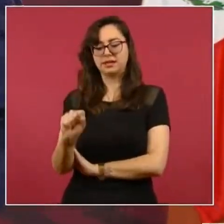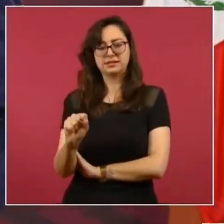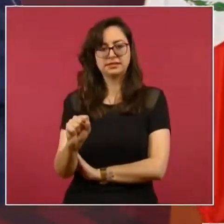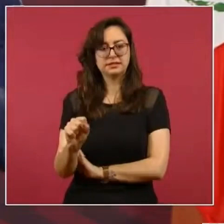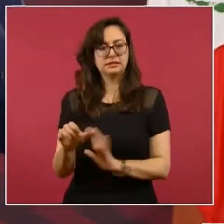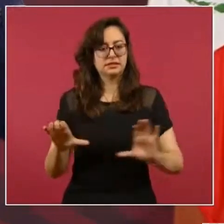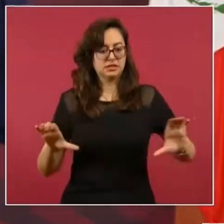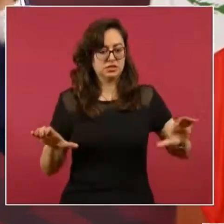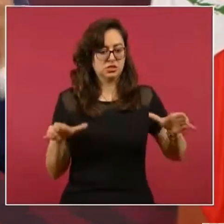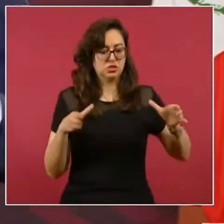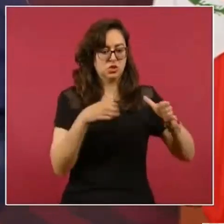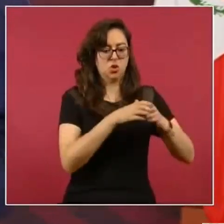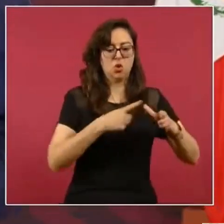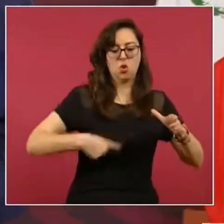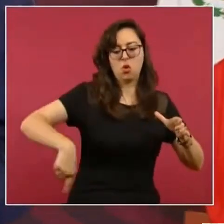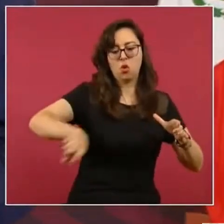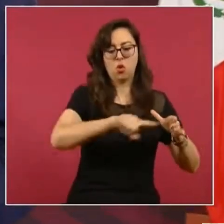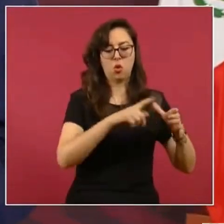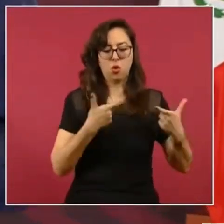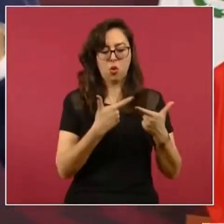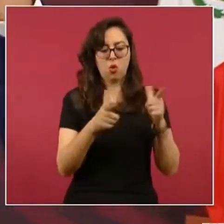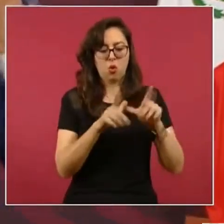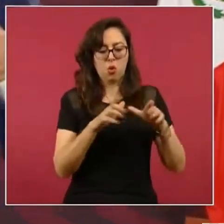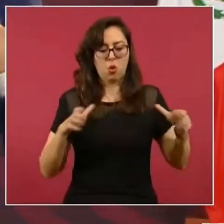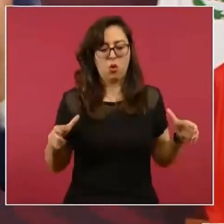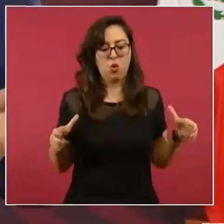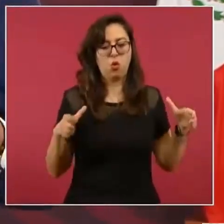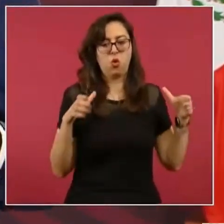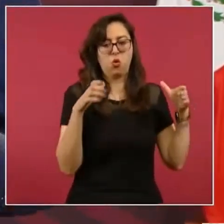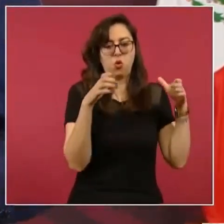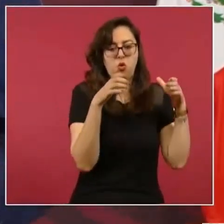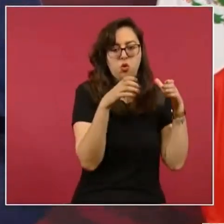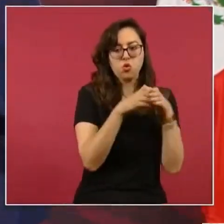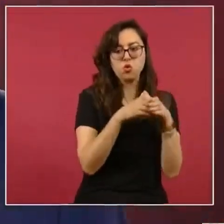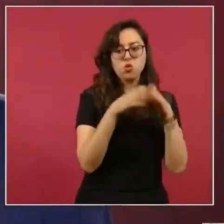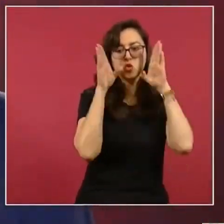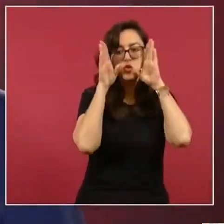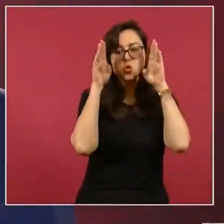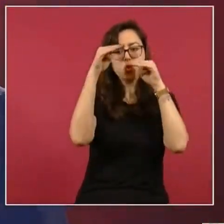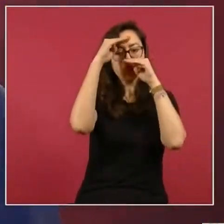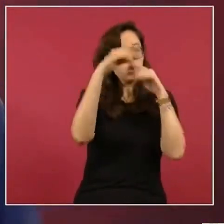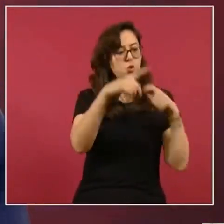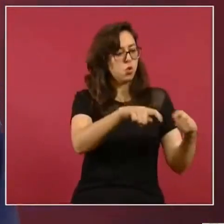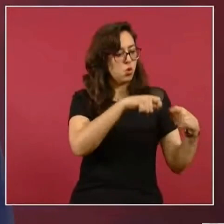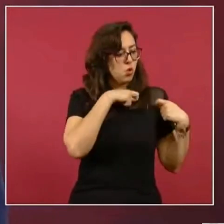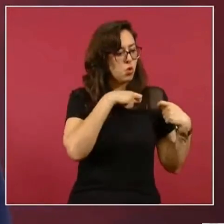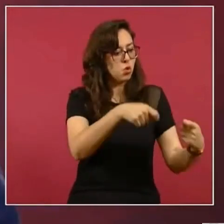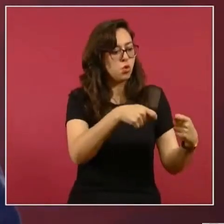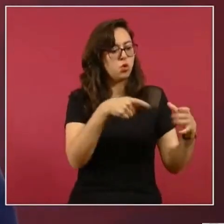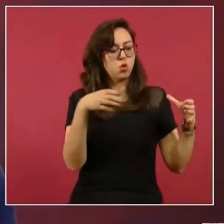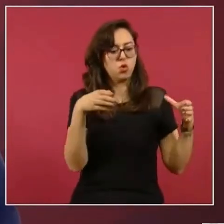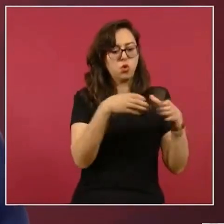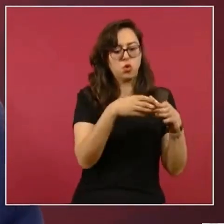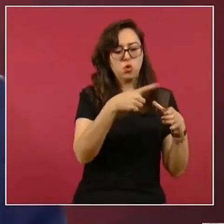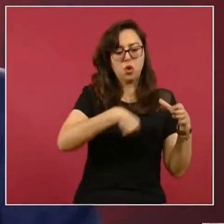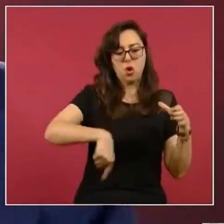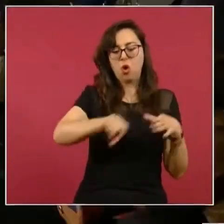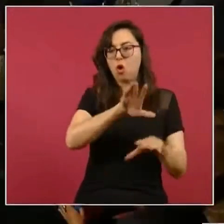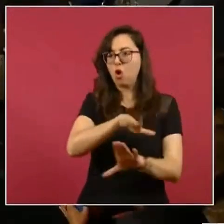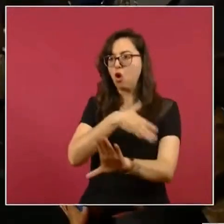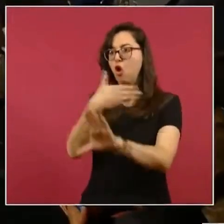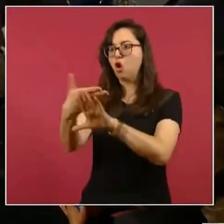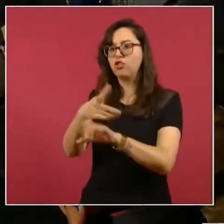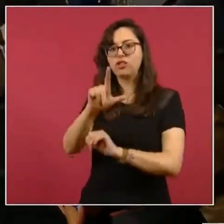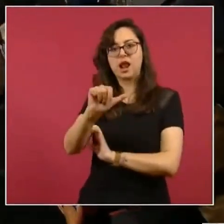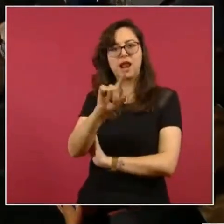ya lo he dicho varias veces, pero como mi labor es hacer conciencia, tengo